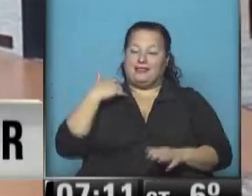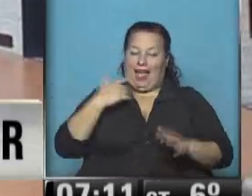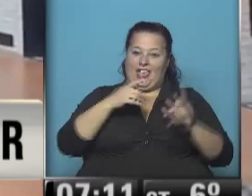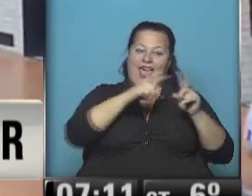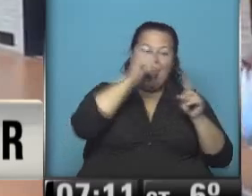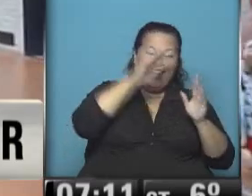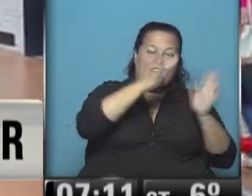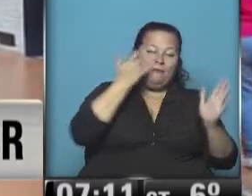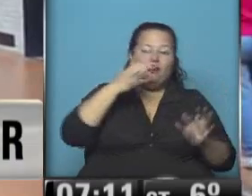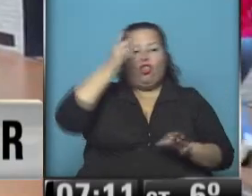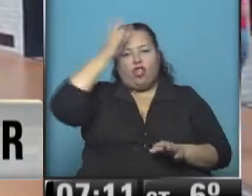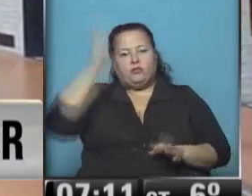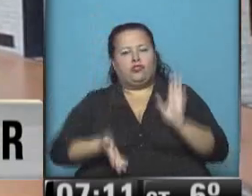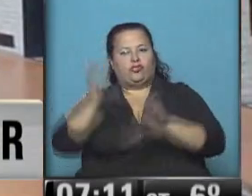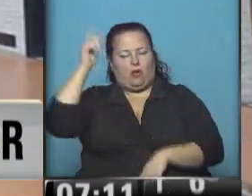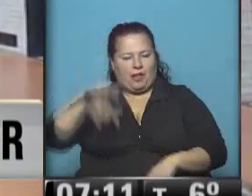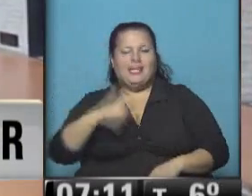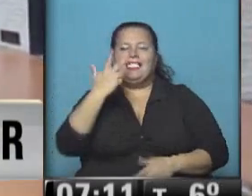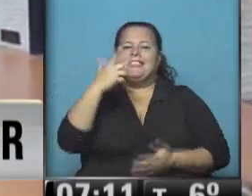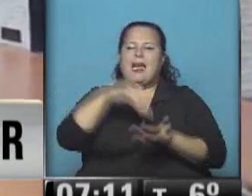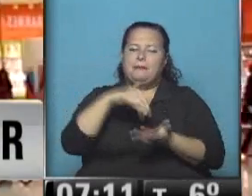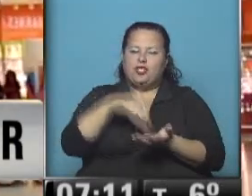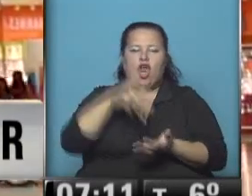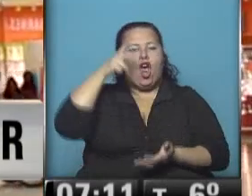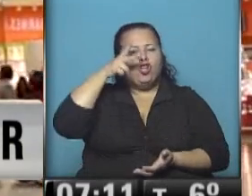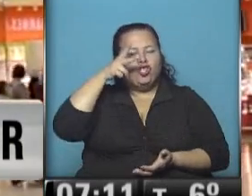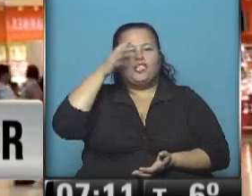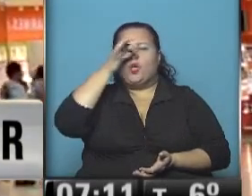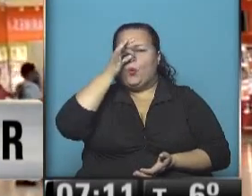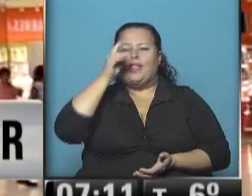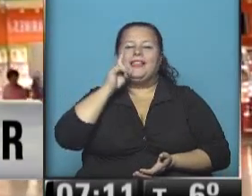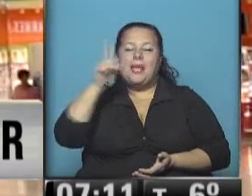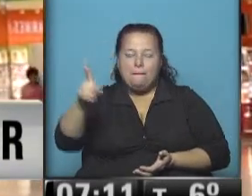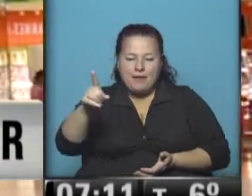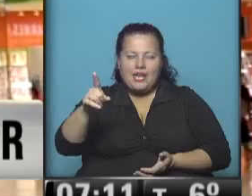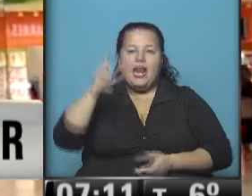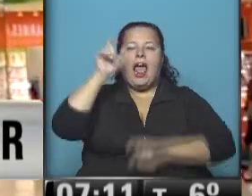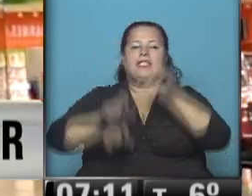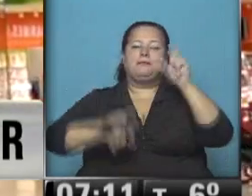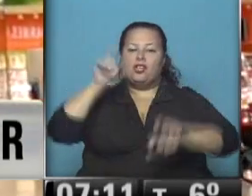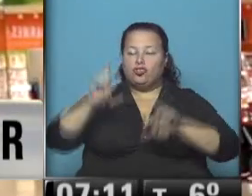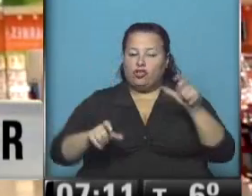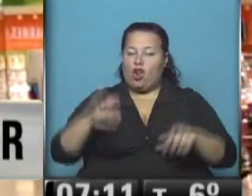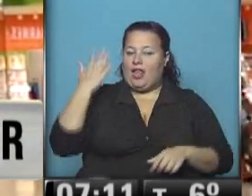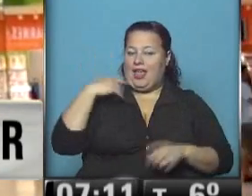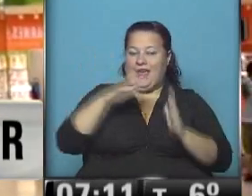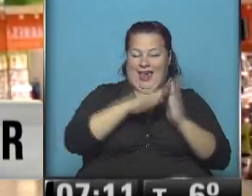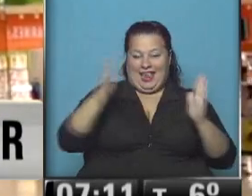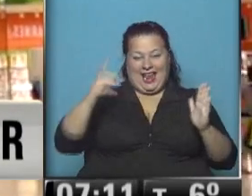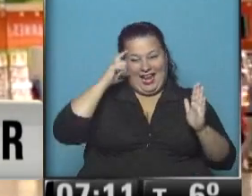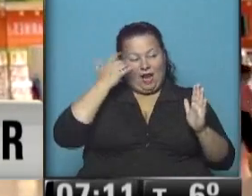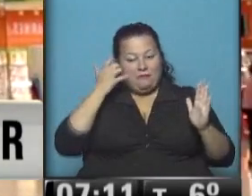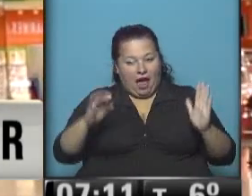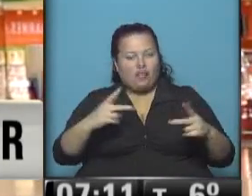pasado, es de casi el 12%. Sí, 3.820.000 son los ciudadanos que en los primeros meses de este año